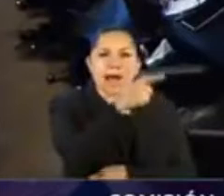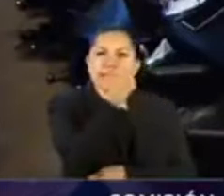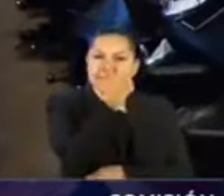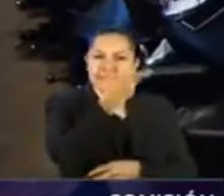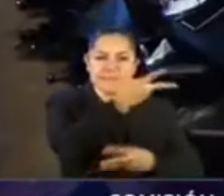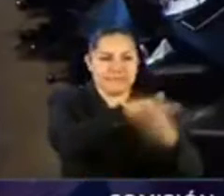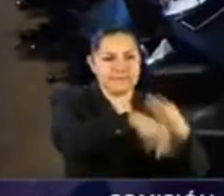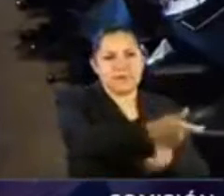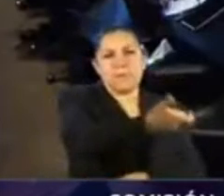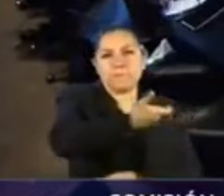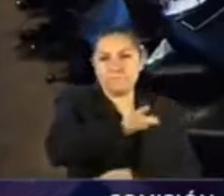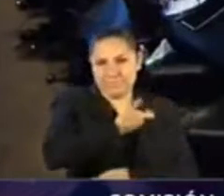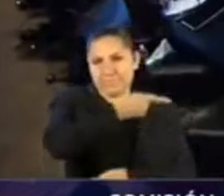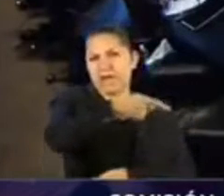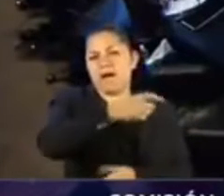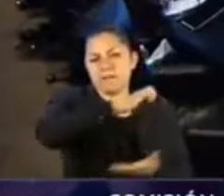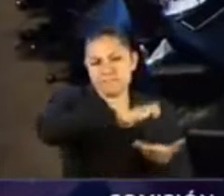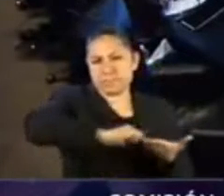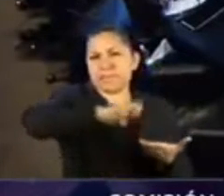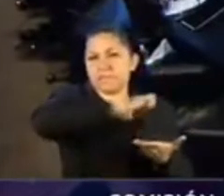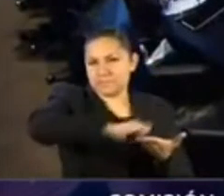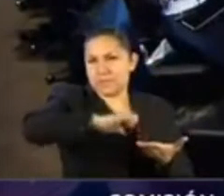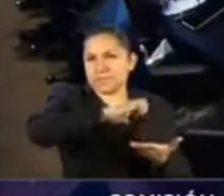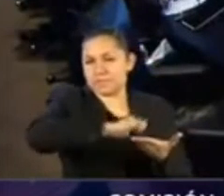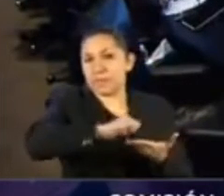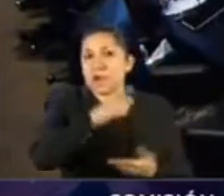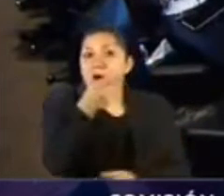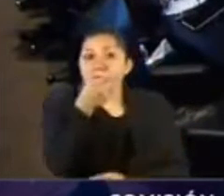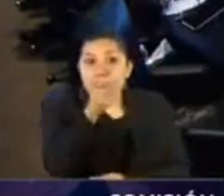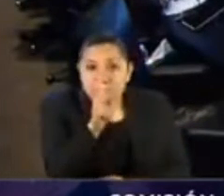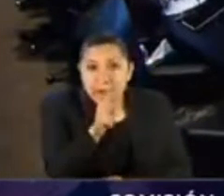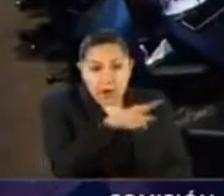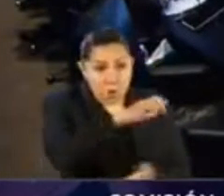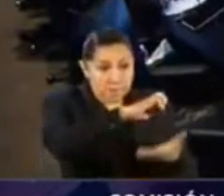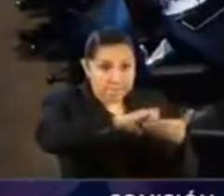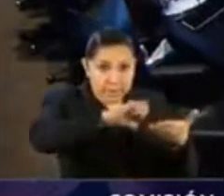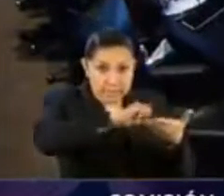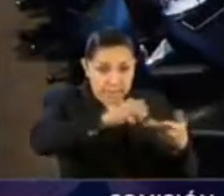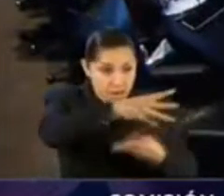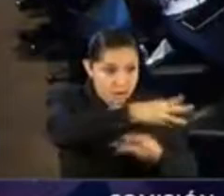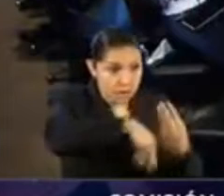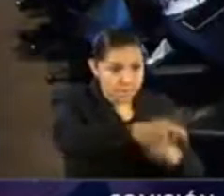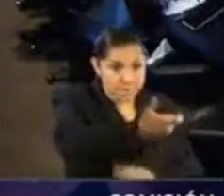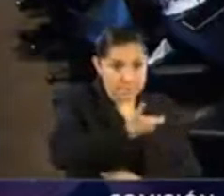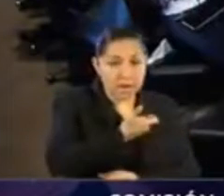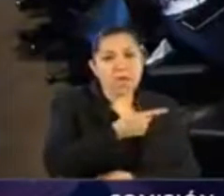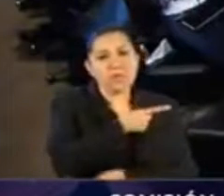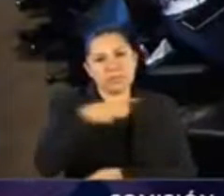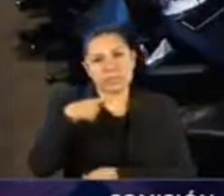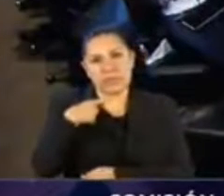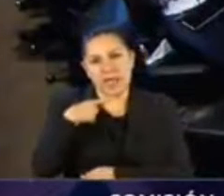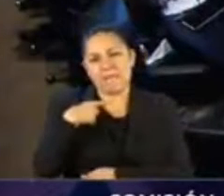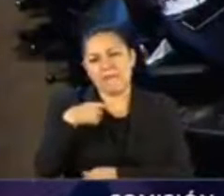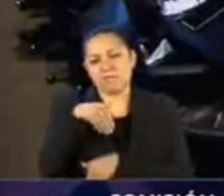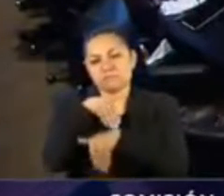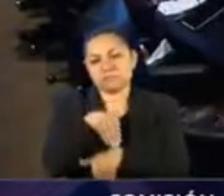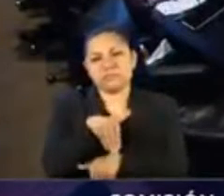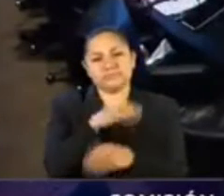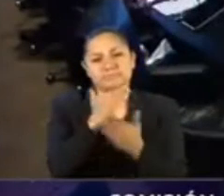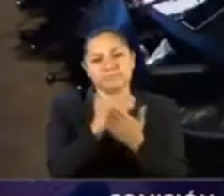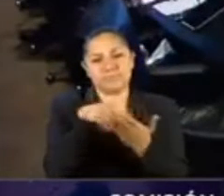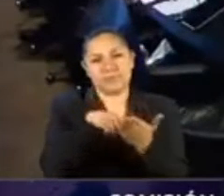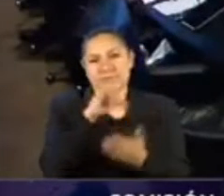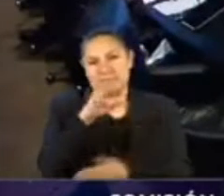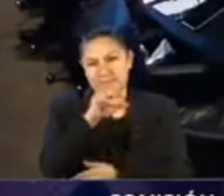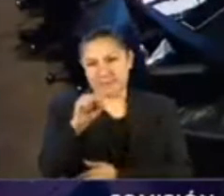opción se tienen que cumplir con una serie de requisitos establecidos en la ley del Seguro Social. Por ejemplo, que pasen